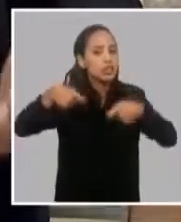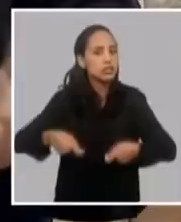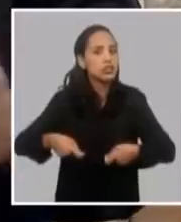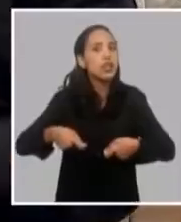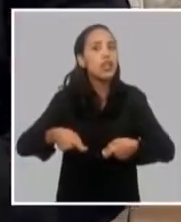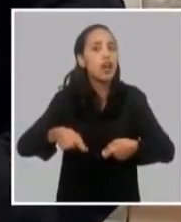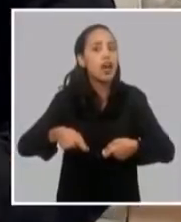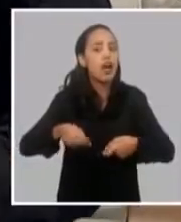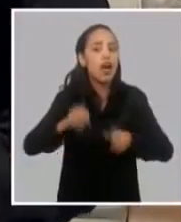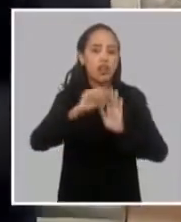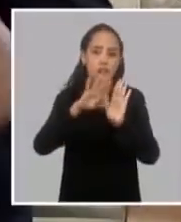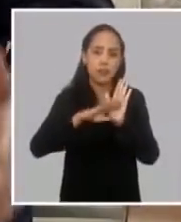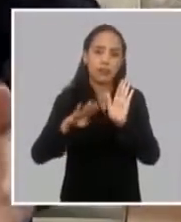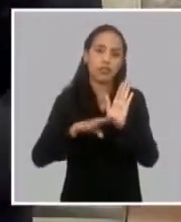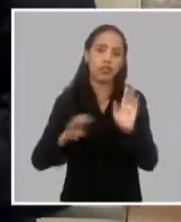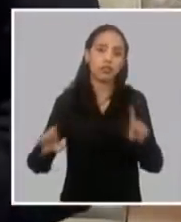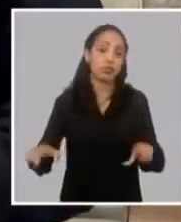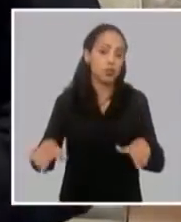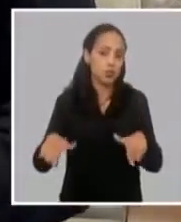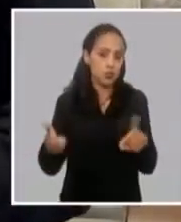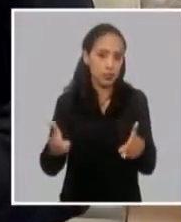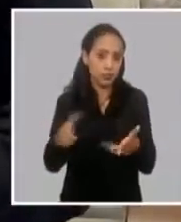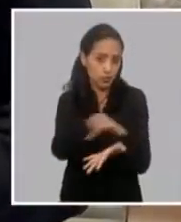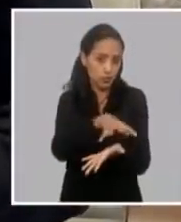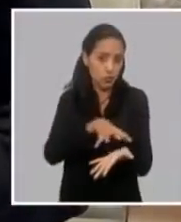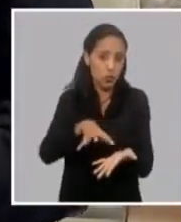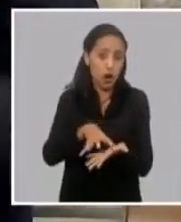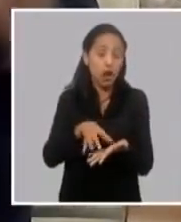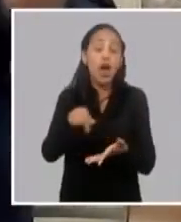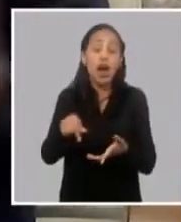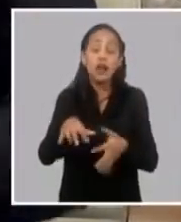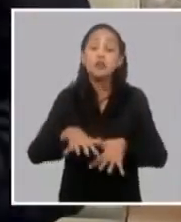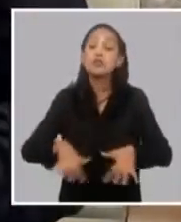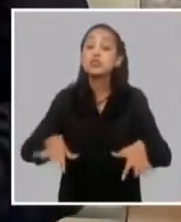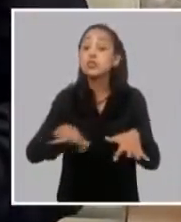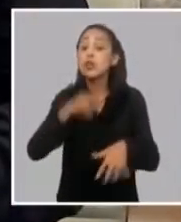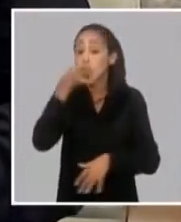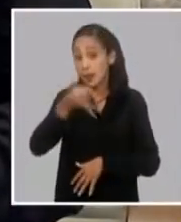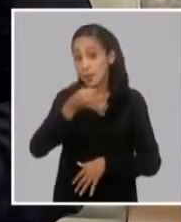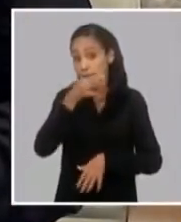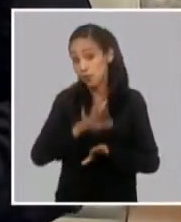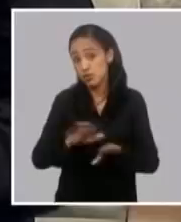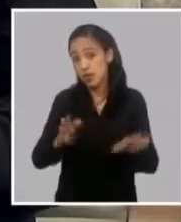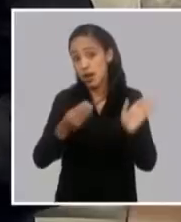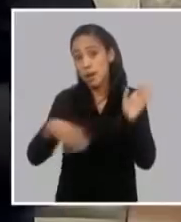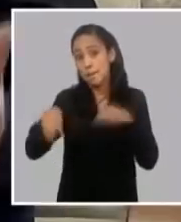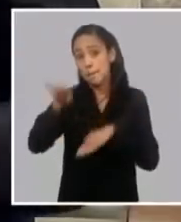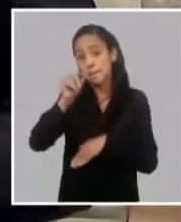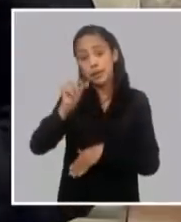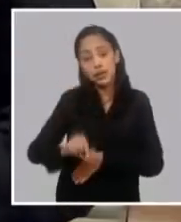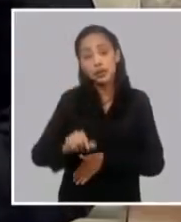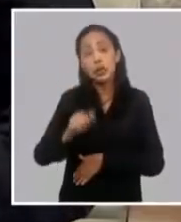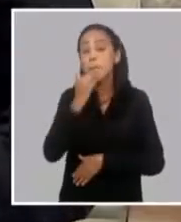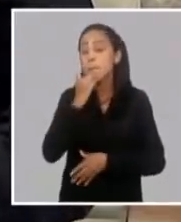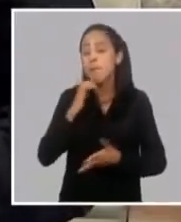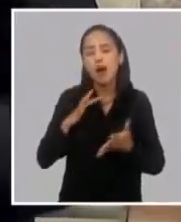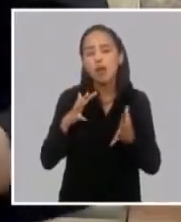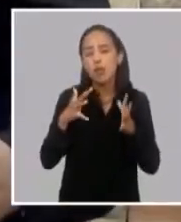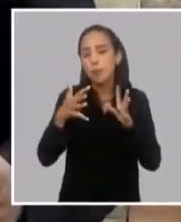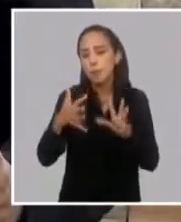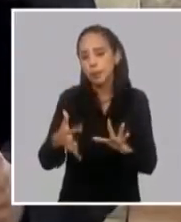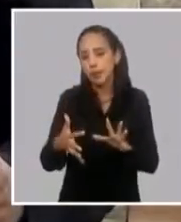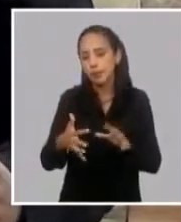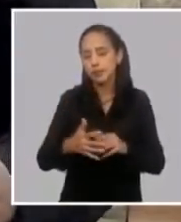implementar eso. Existe una situación que también le ha explicado el ministro, que ha hecho un poco más complejo esto.